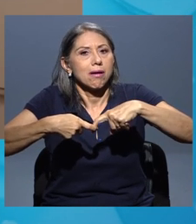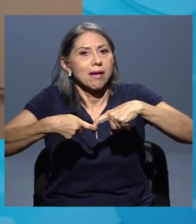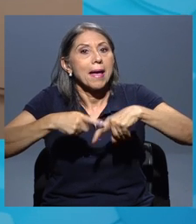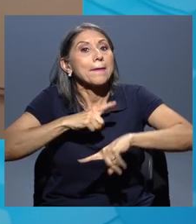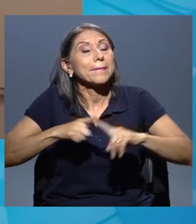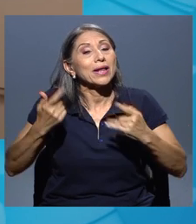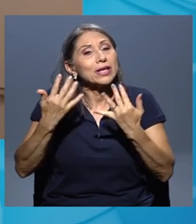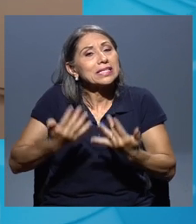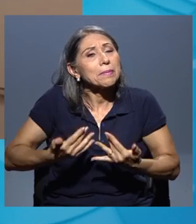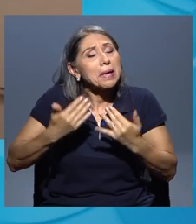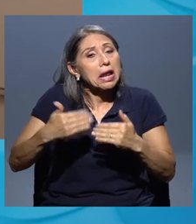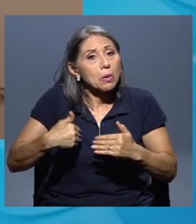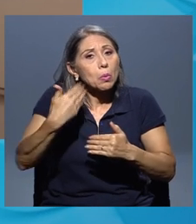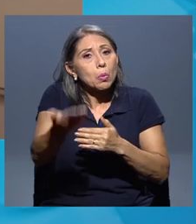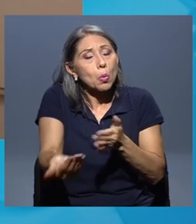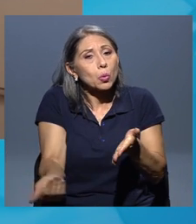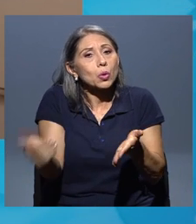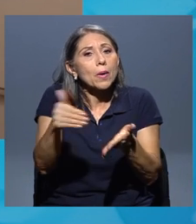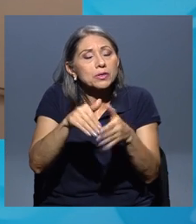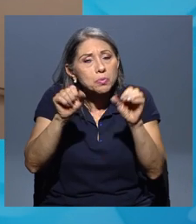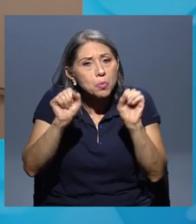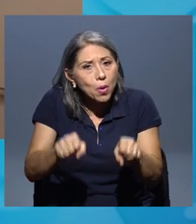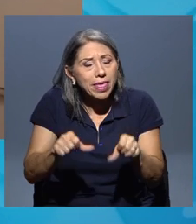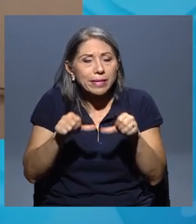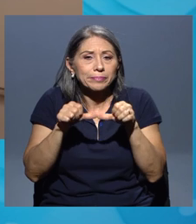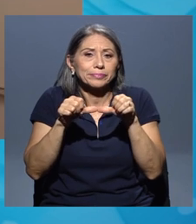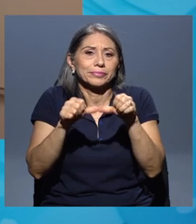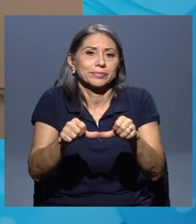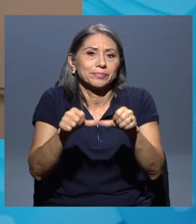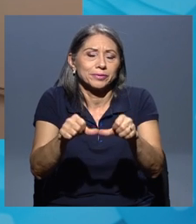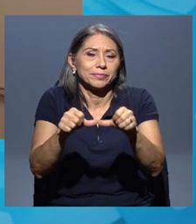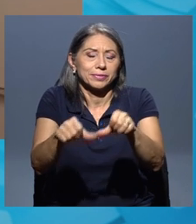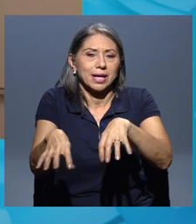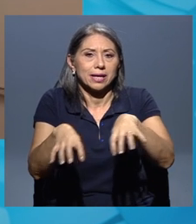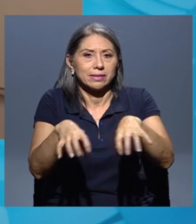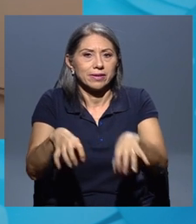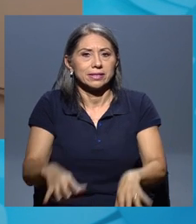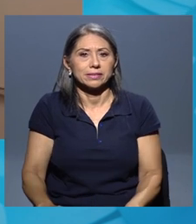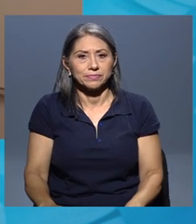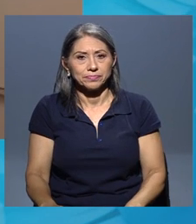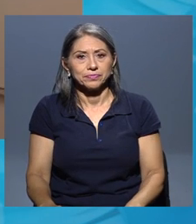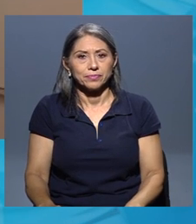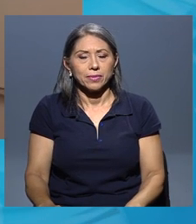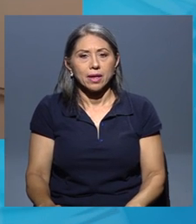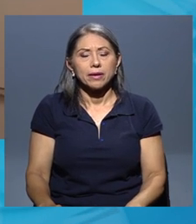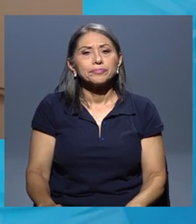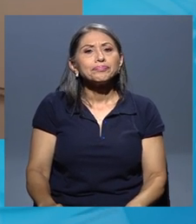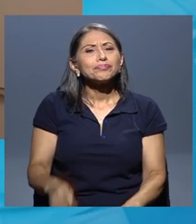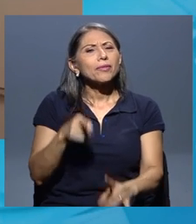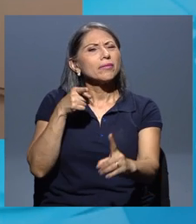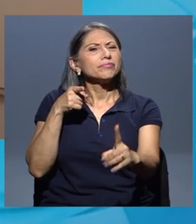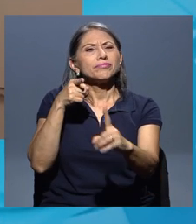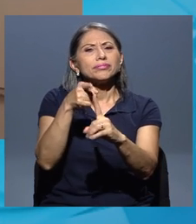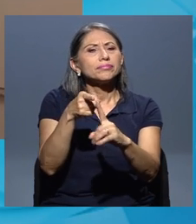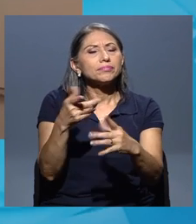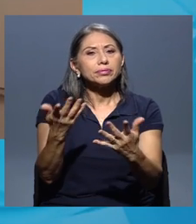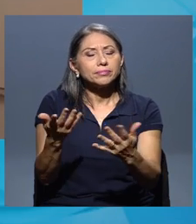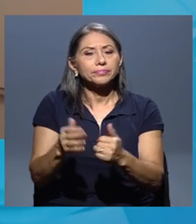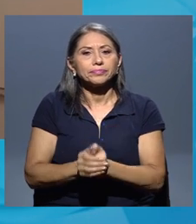poder retornar rápidamente o en algún momento a estas actividades. Entonces, la idea es que